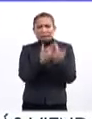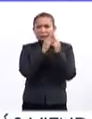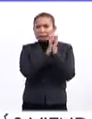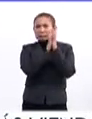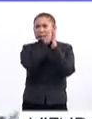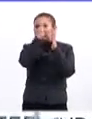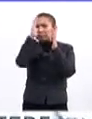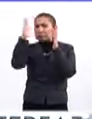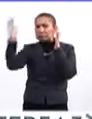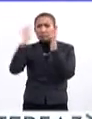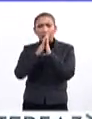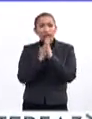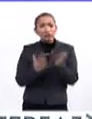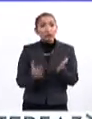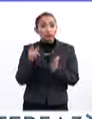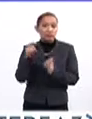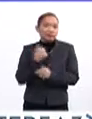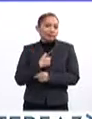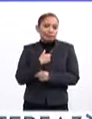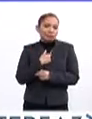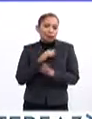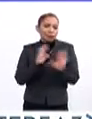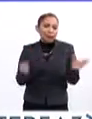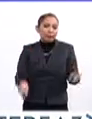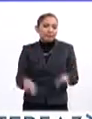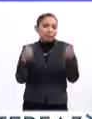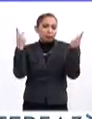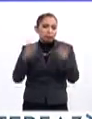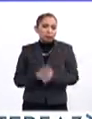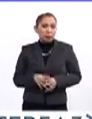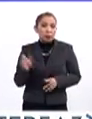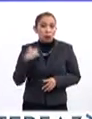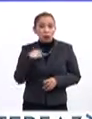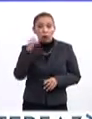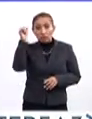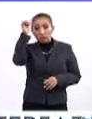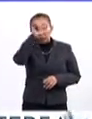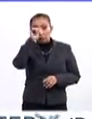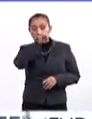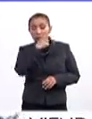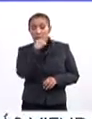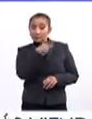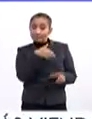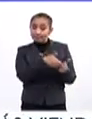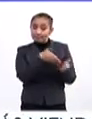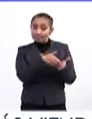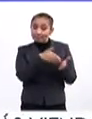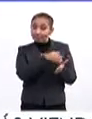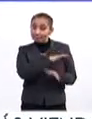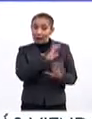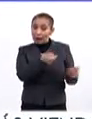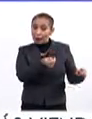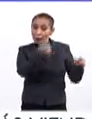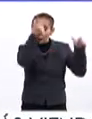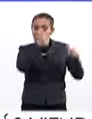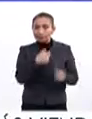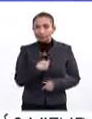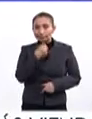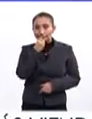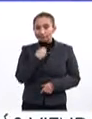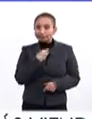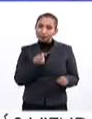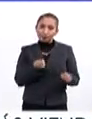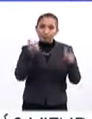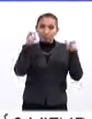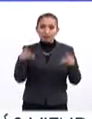notable de libros que desgraciadamente, pues, vendió. Cuando ya el clero presionó demasiado, ella dijo, a volar,